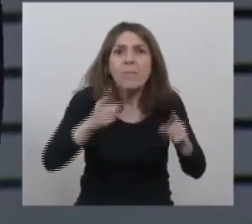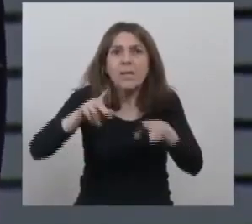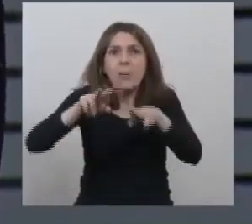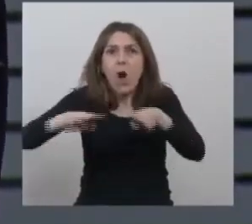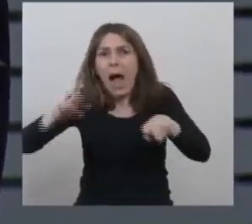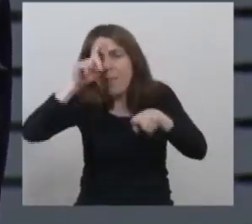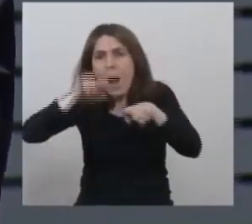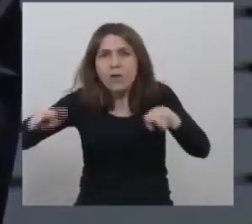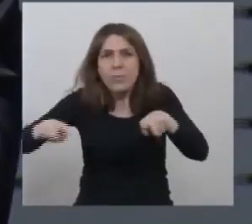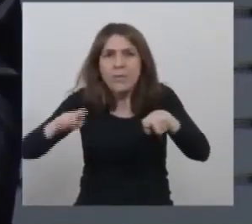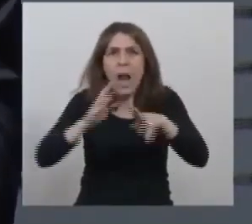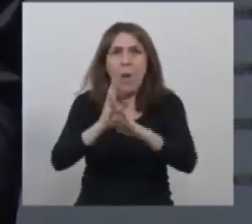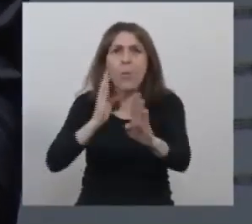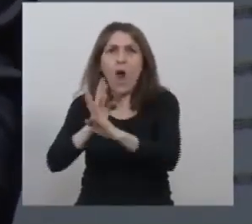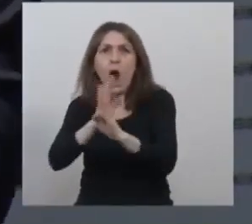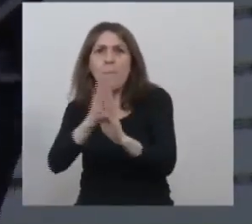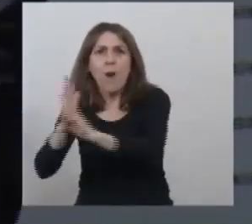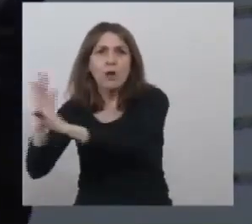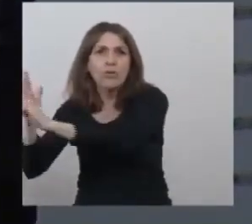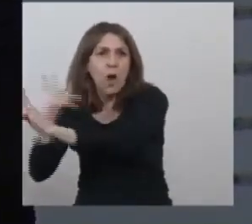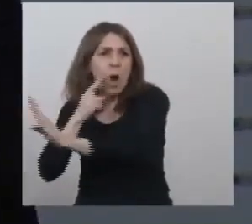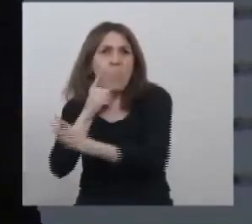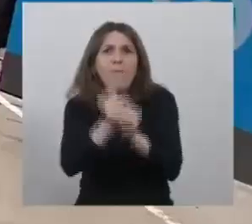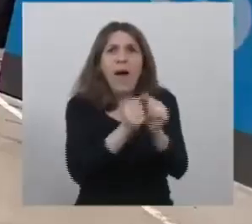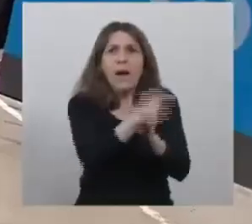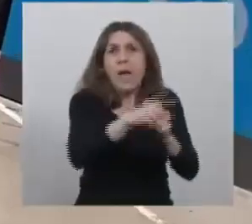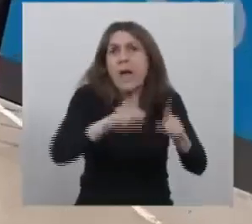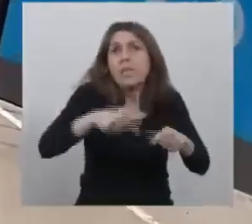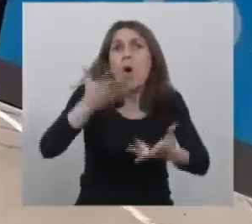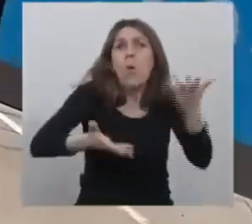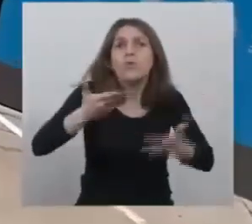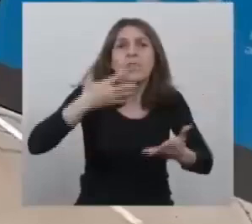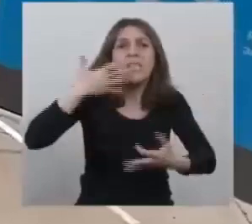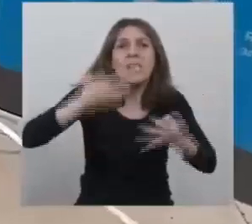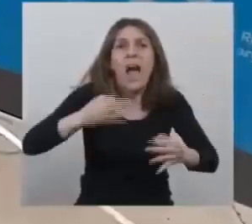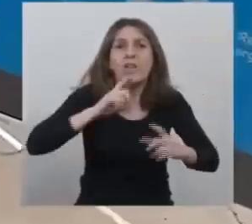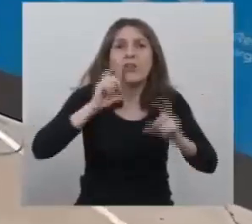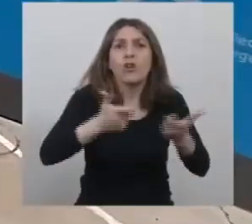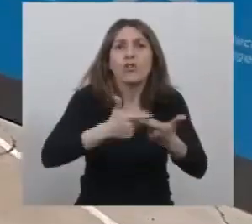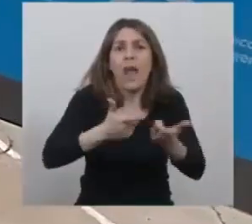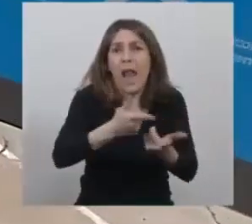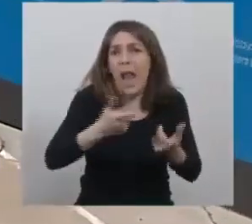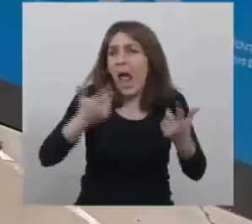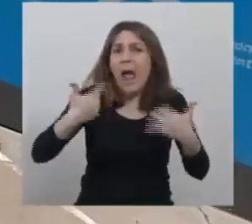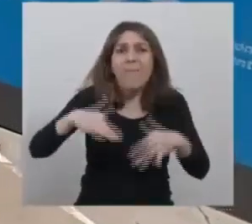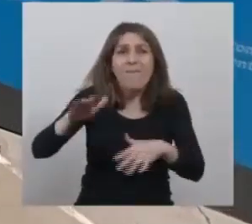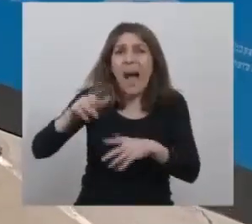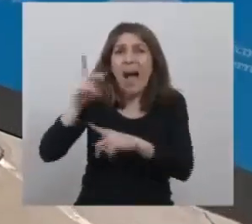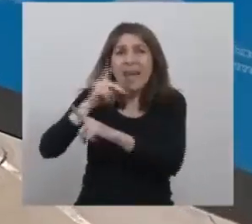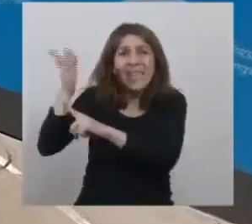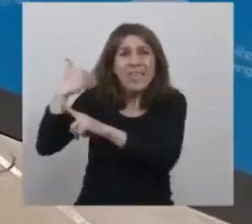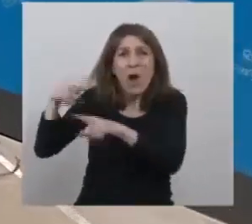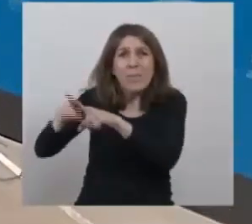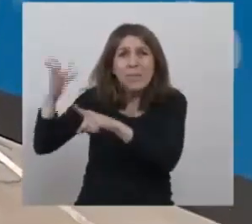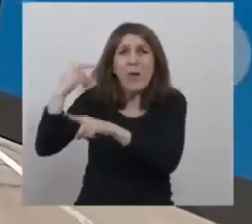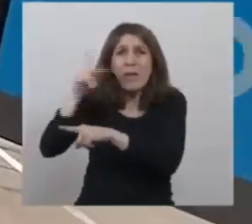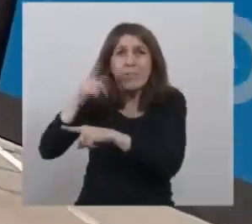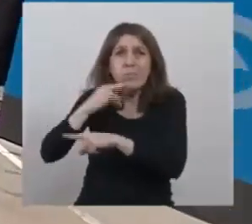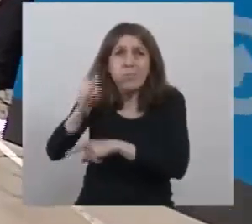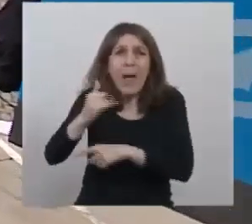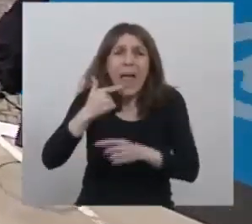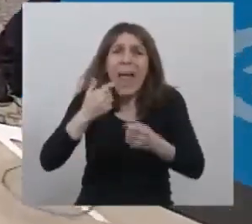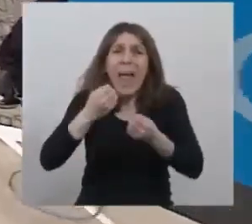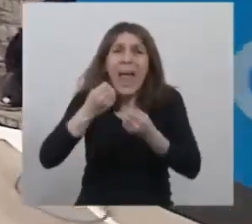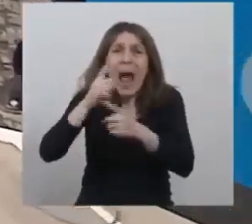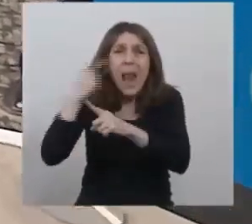esa es la movilidad social, esa es la justicia social. Y Alberto, hacemos lo que nos dijiste, vamos a llegar a todos, pero empezamos por los más humildes.